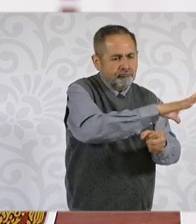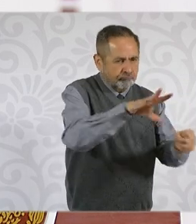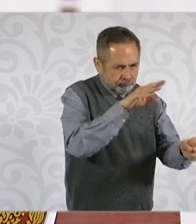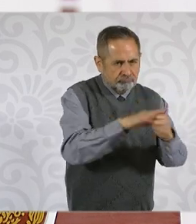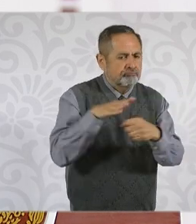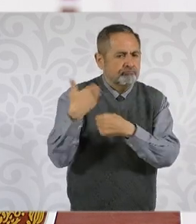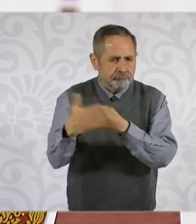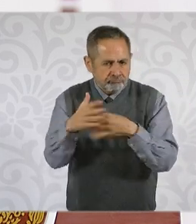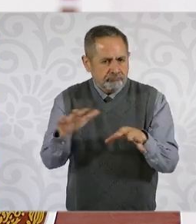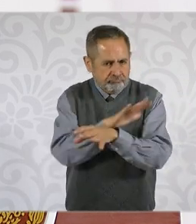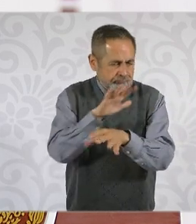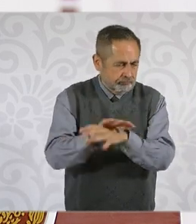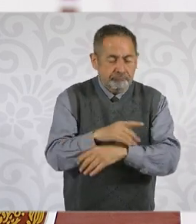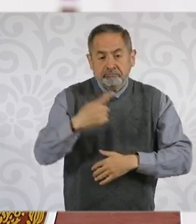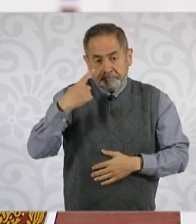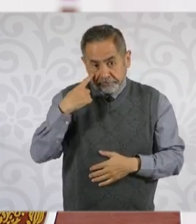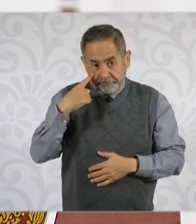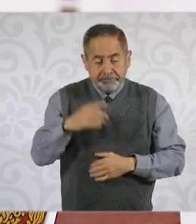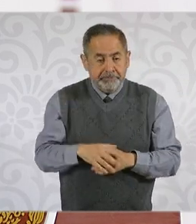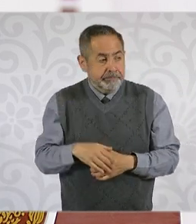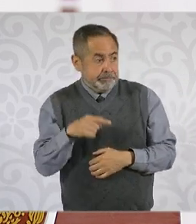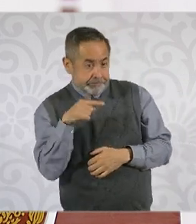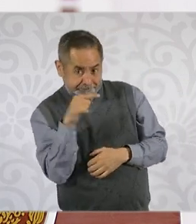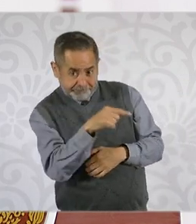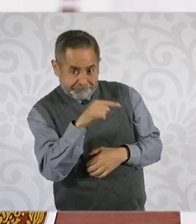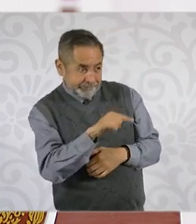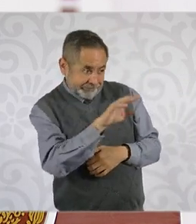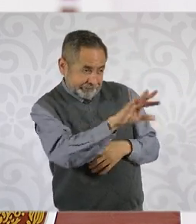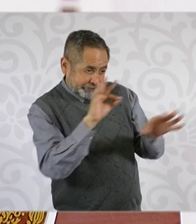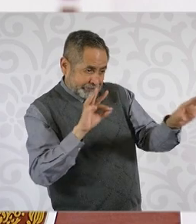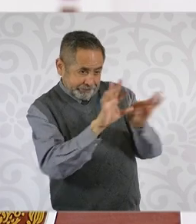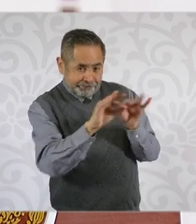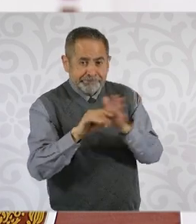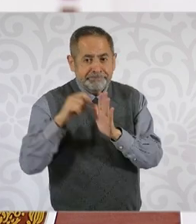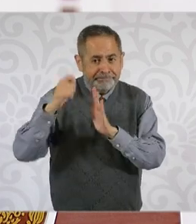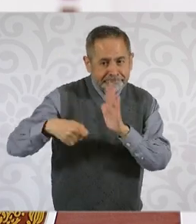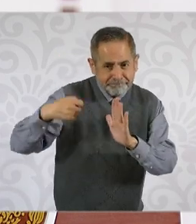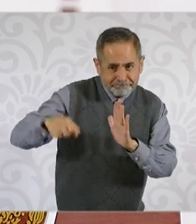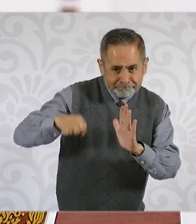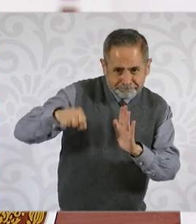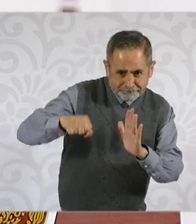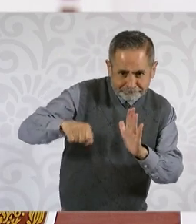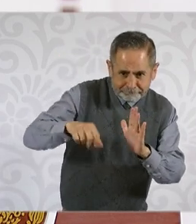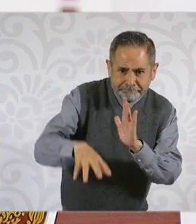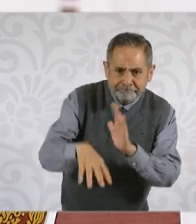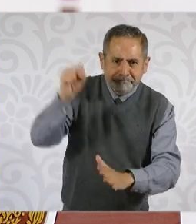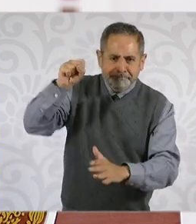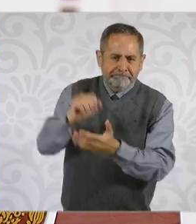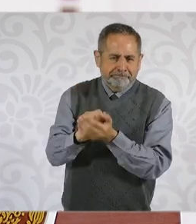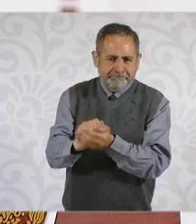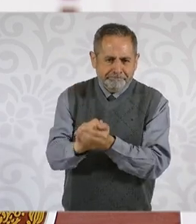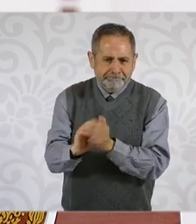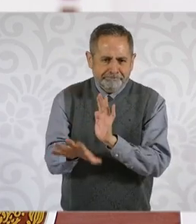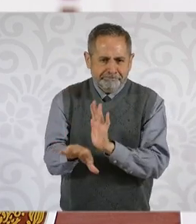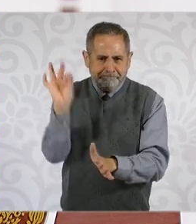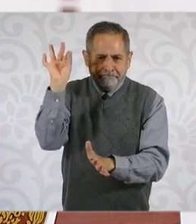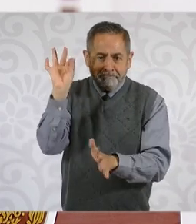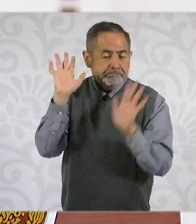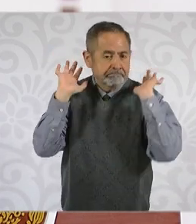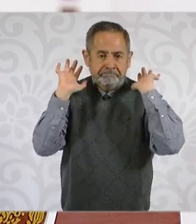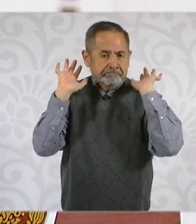aclarar que en el caso de los elegidos en la tómbola, fueron completamente